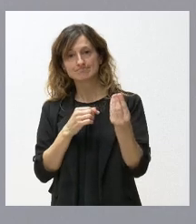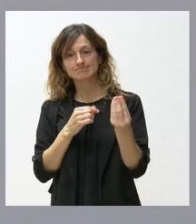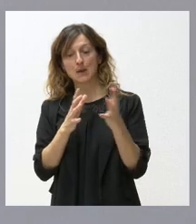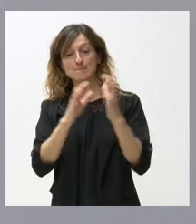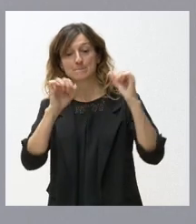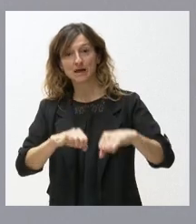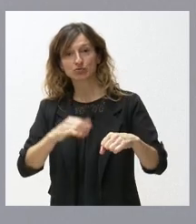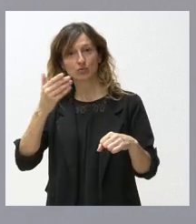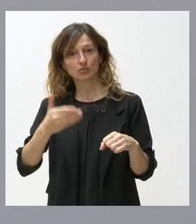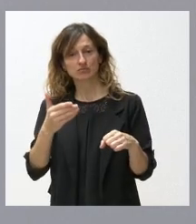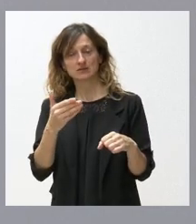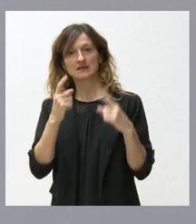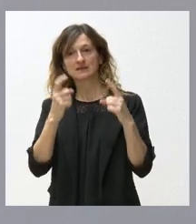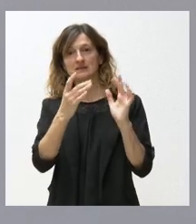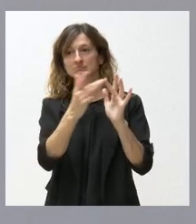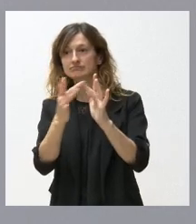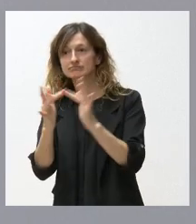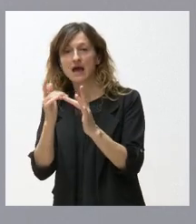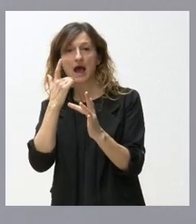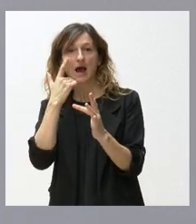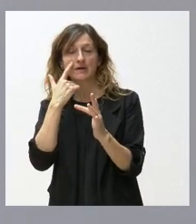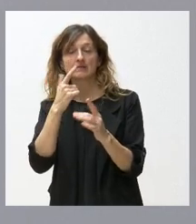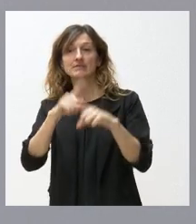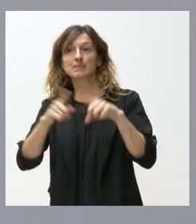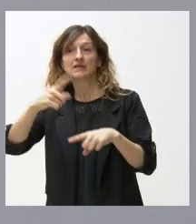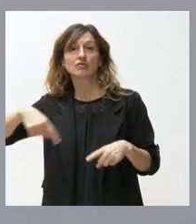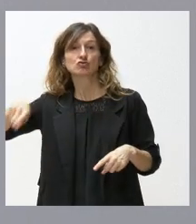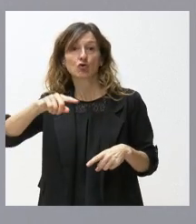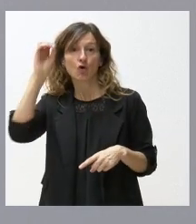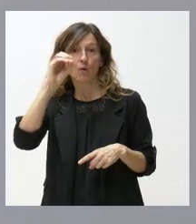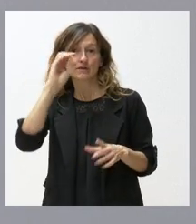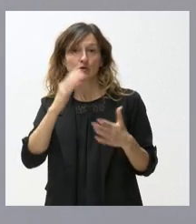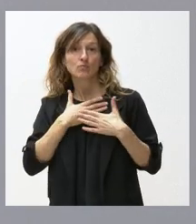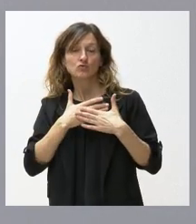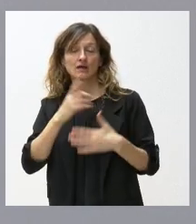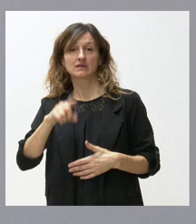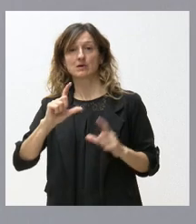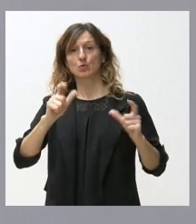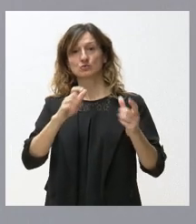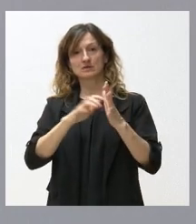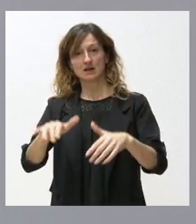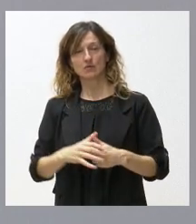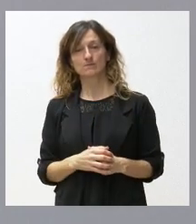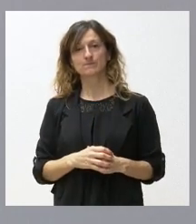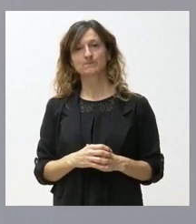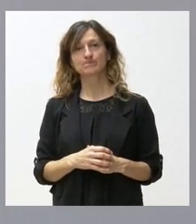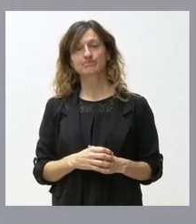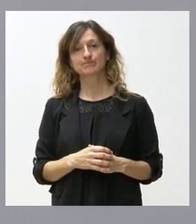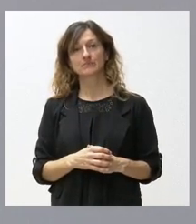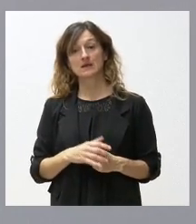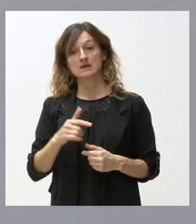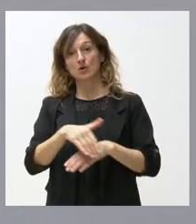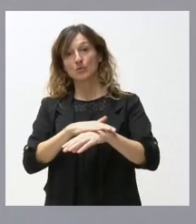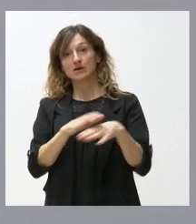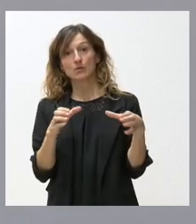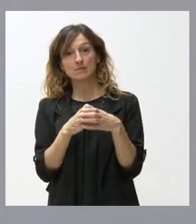presupuestario en Castilla y León y ahora es voluntad de todos, también de la Junta de Castilla y León. cuando se está en minoría parlamentaria